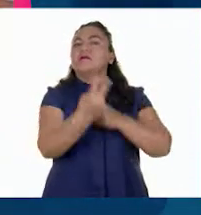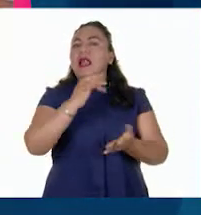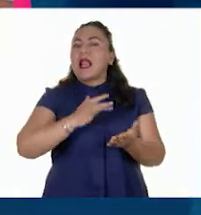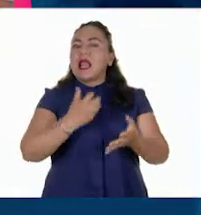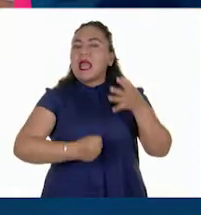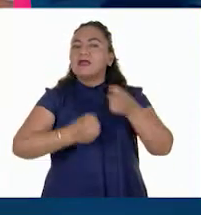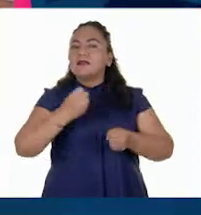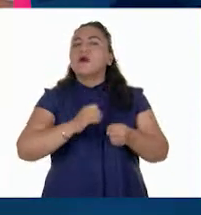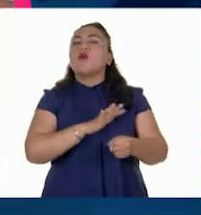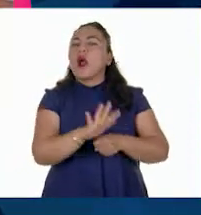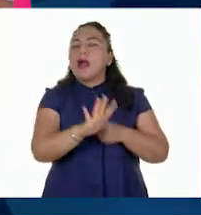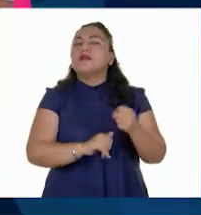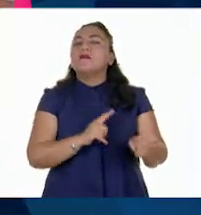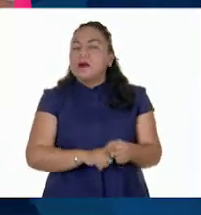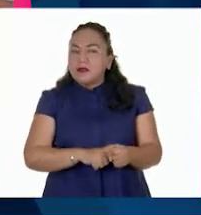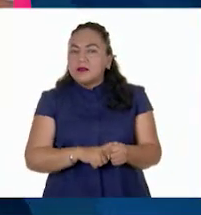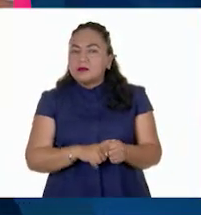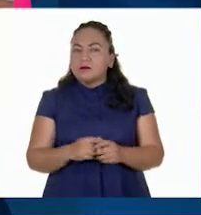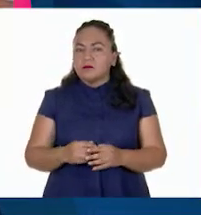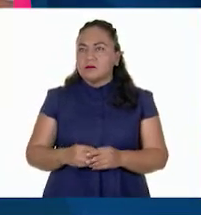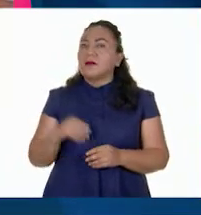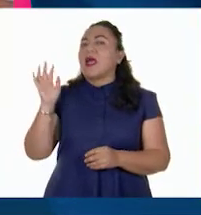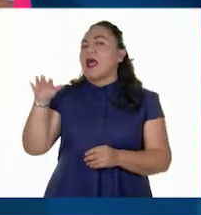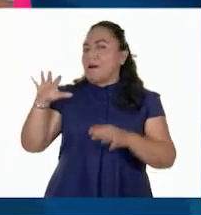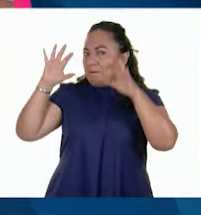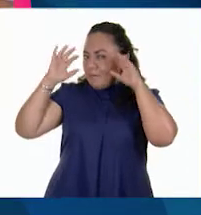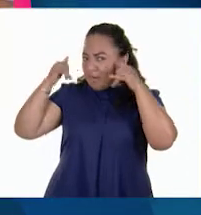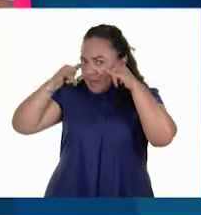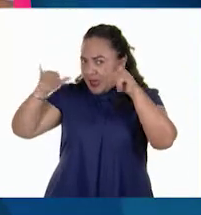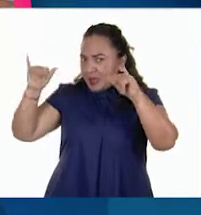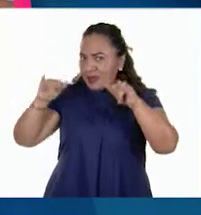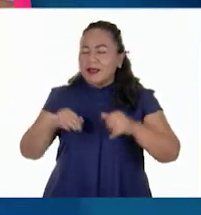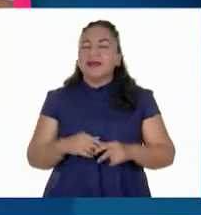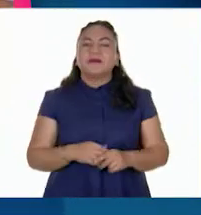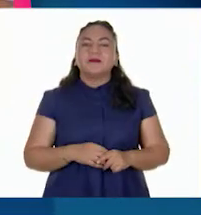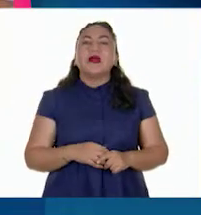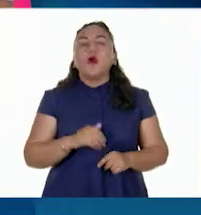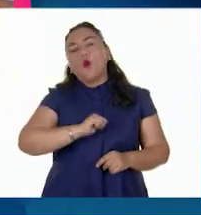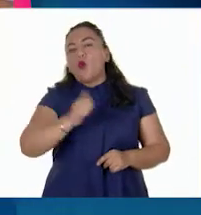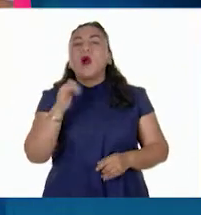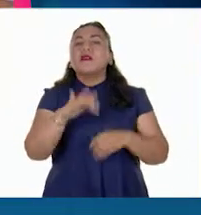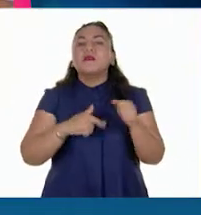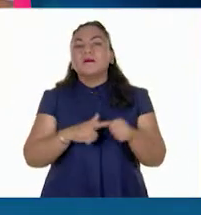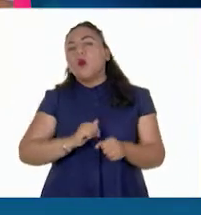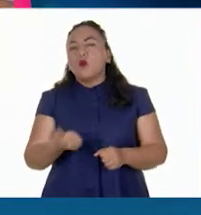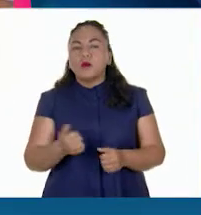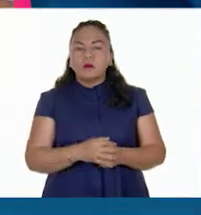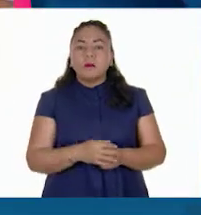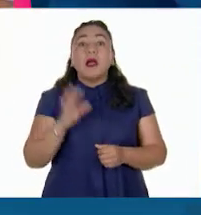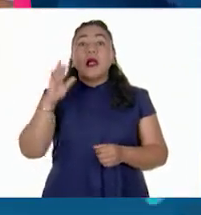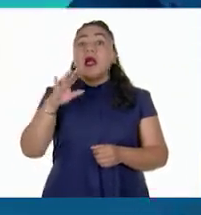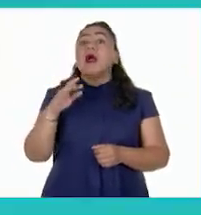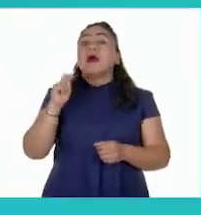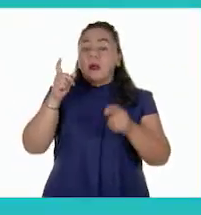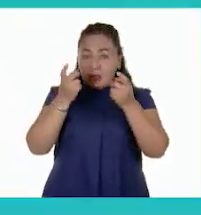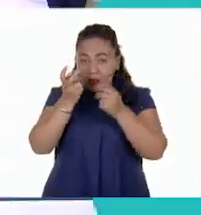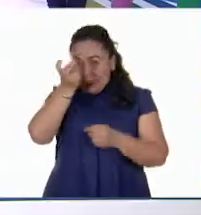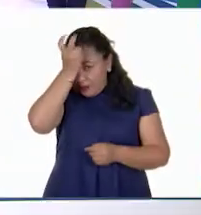consumo humano? Ni de vaca. A ver, díganme otro. De cabra.